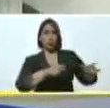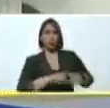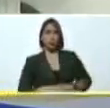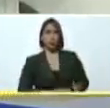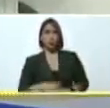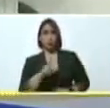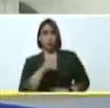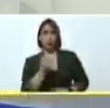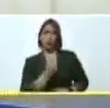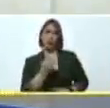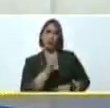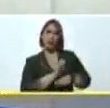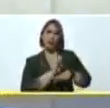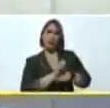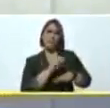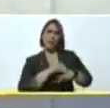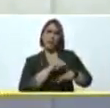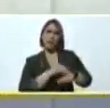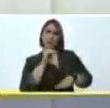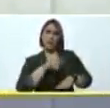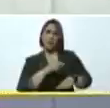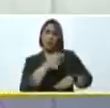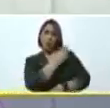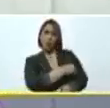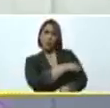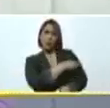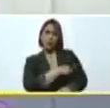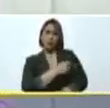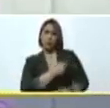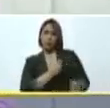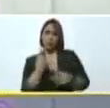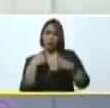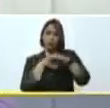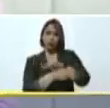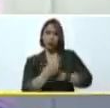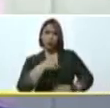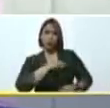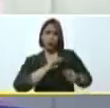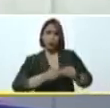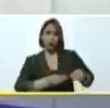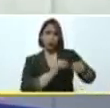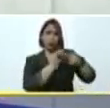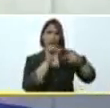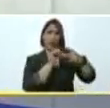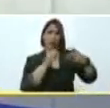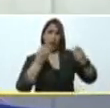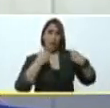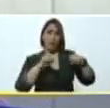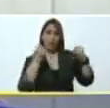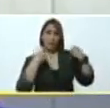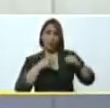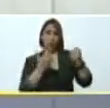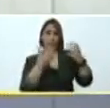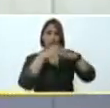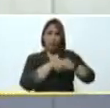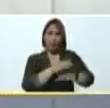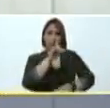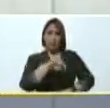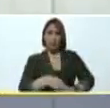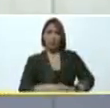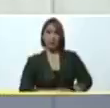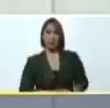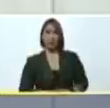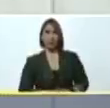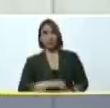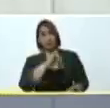solamente de la emergencia sino también de la hospitalización hemos recuperado el área de la sala de rehabilitación integral y también del